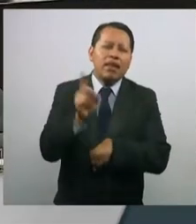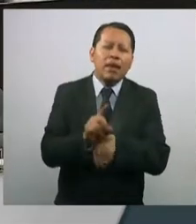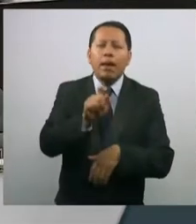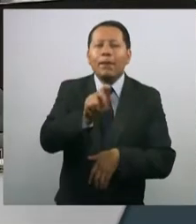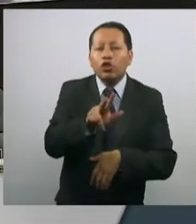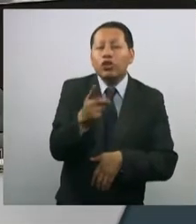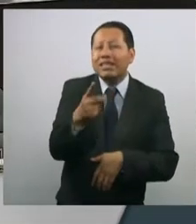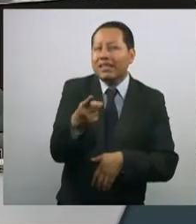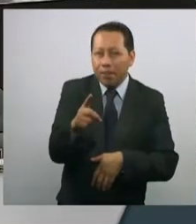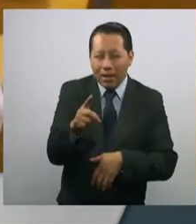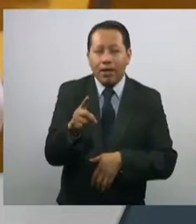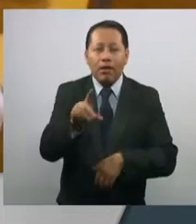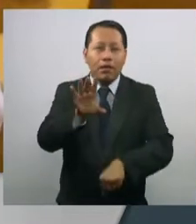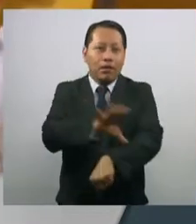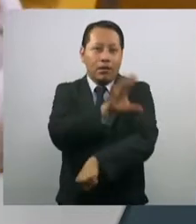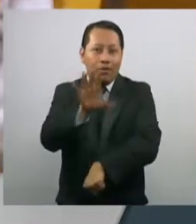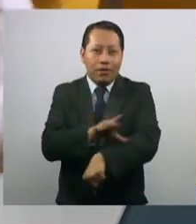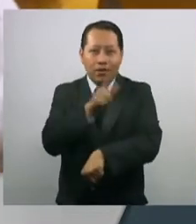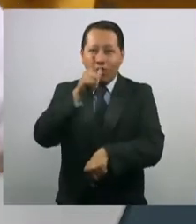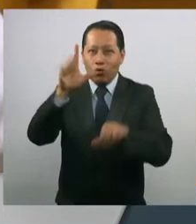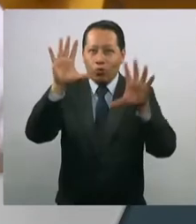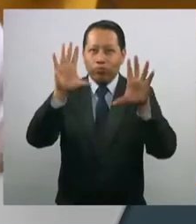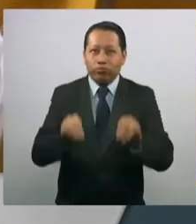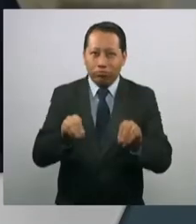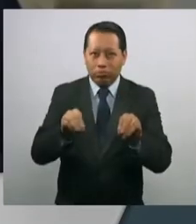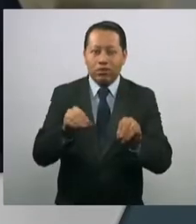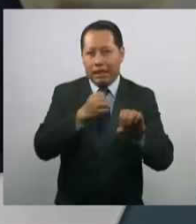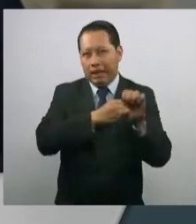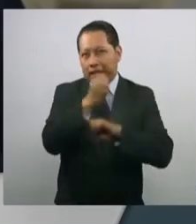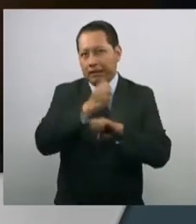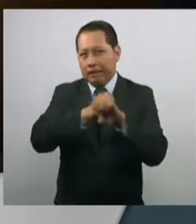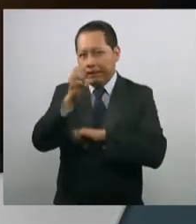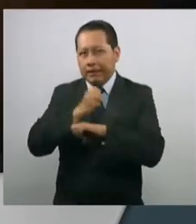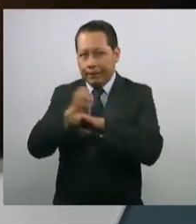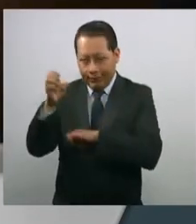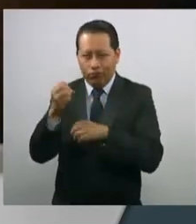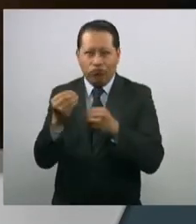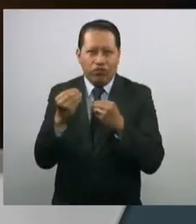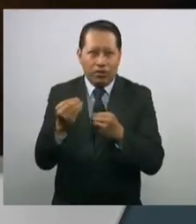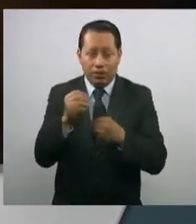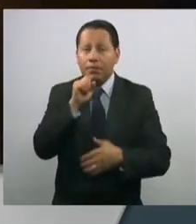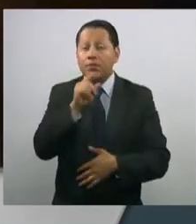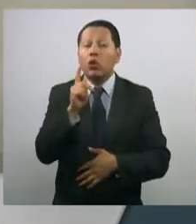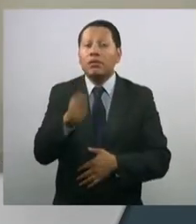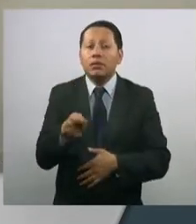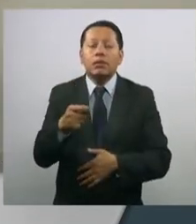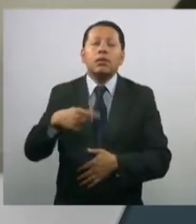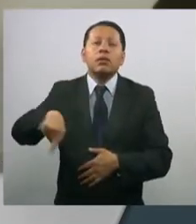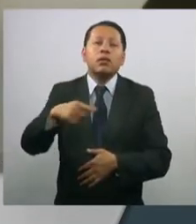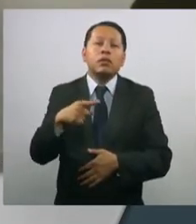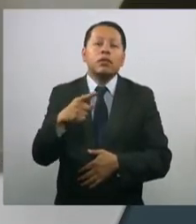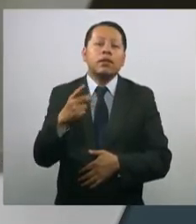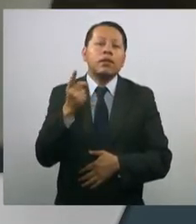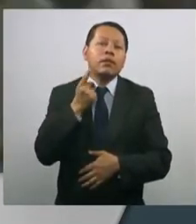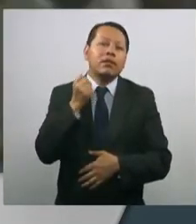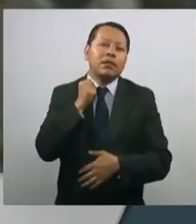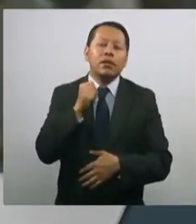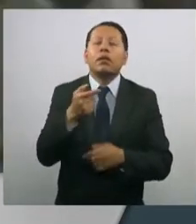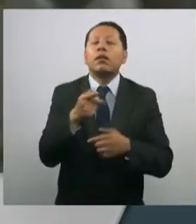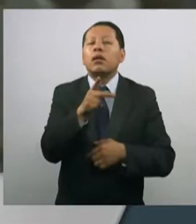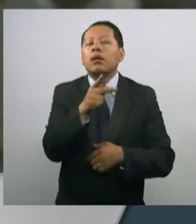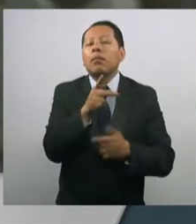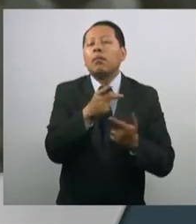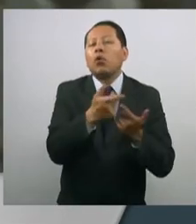diciembre, que afectó a varios estados del país. Las y los legisladores del PAN y del PRI se refirieron a la